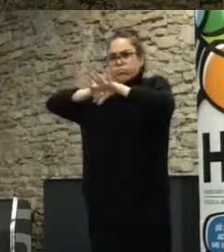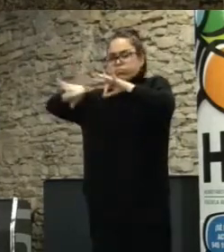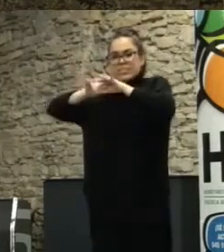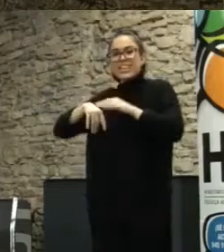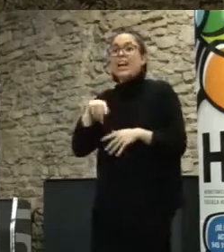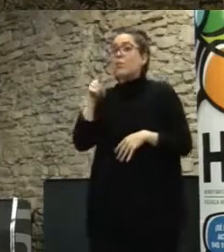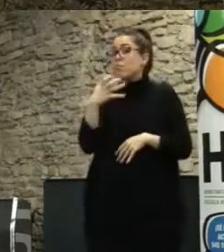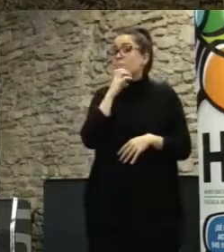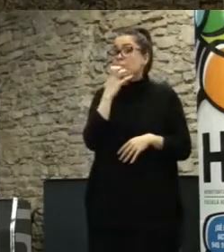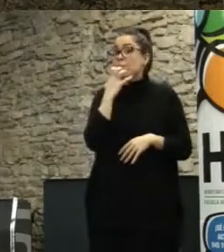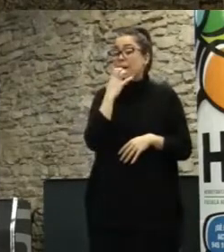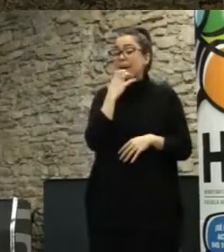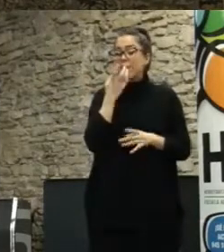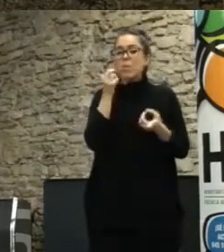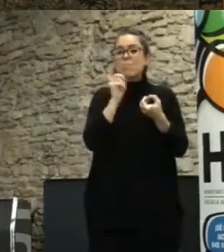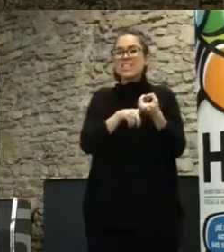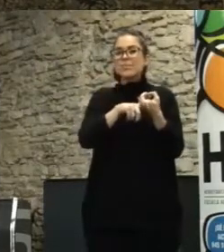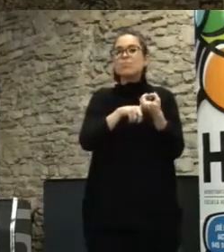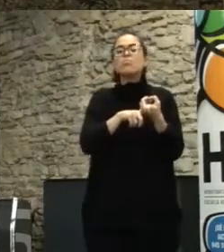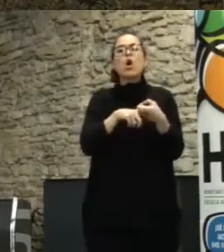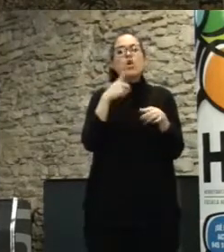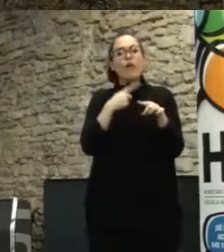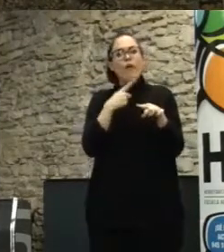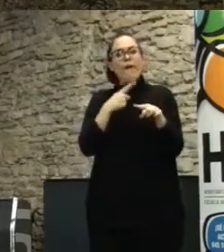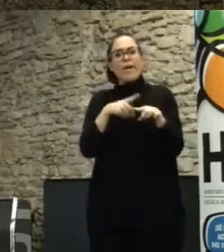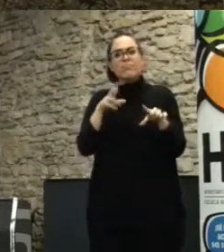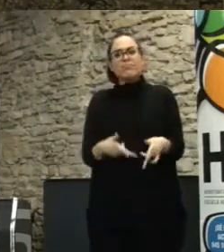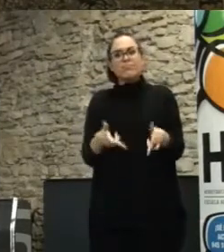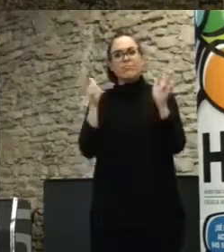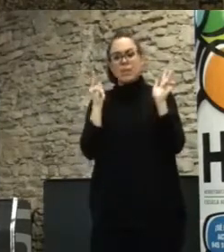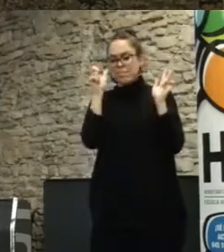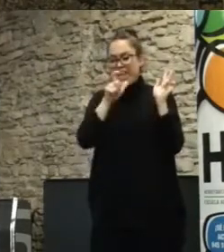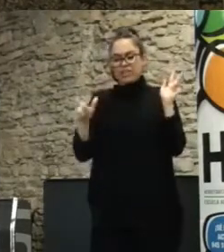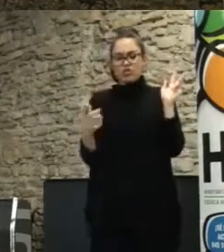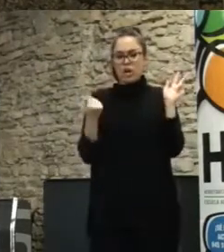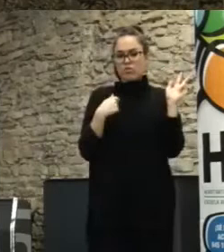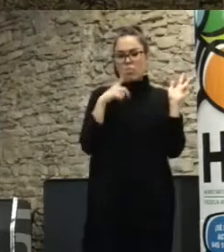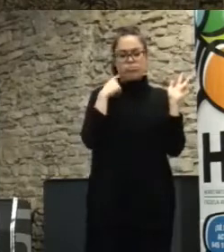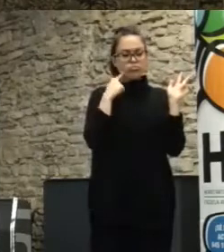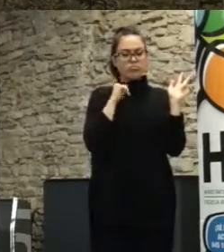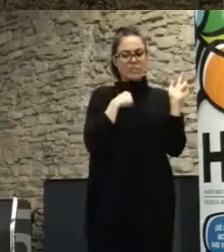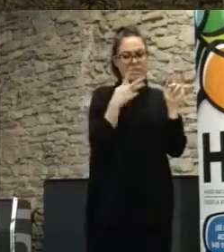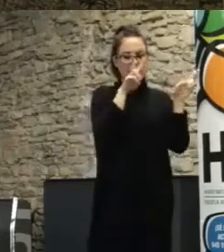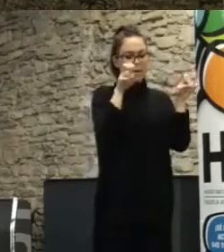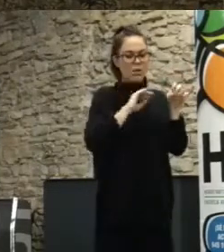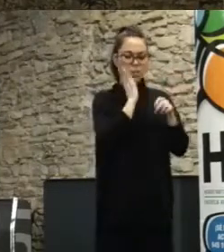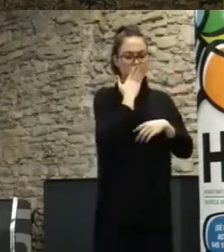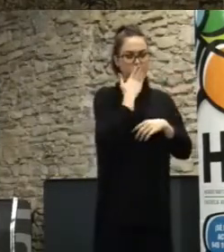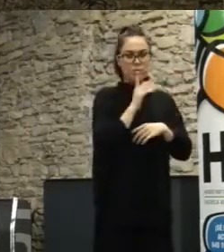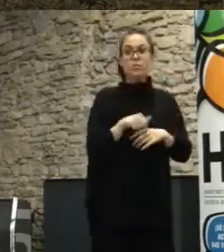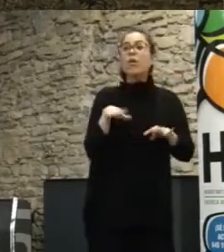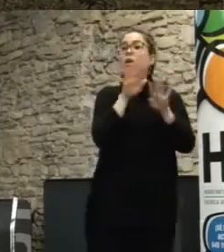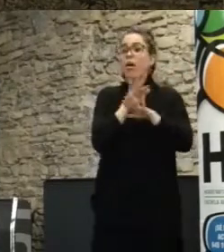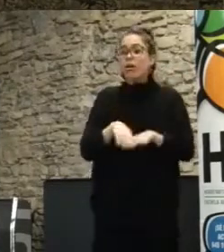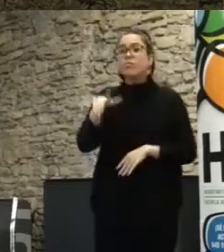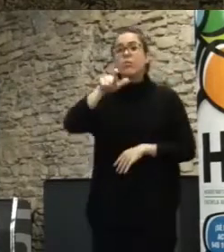un país tan católico como Irlanda. Los políticos era un tabú, no querían hablar del tema y la ciudadanía se puso de